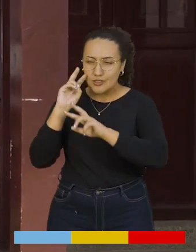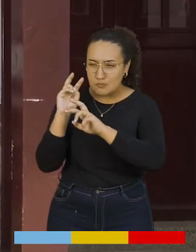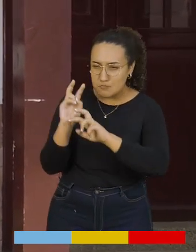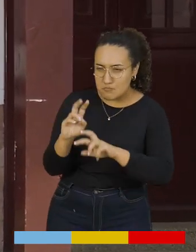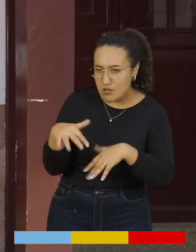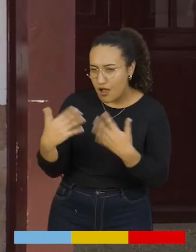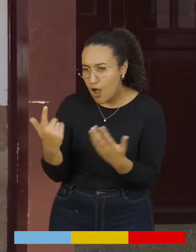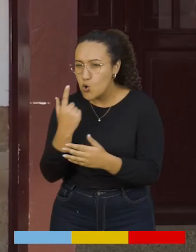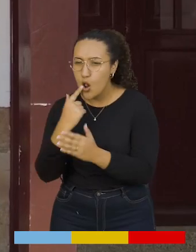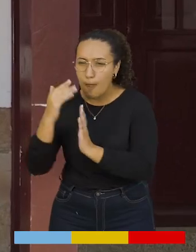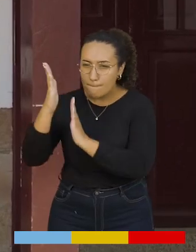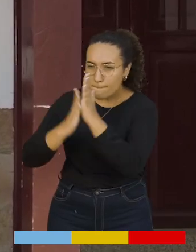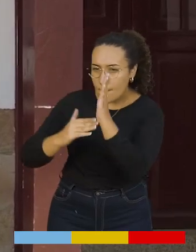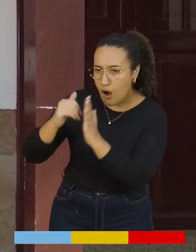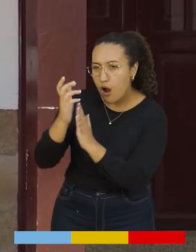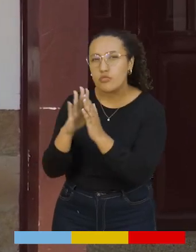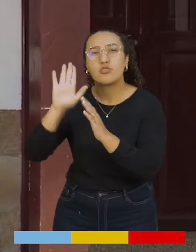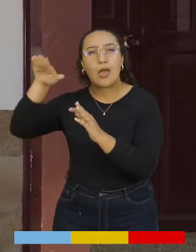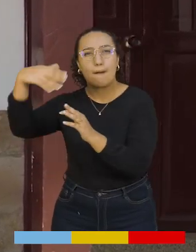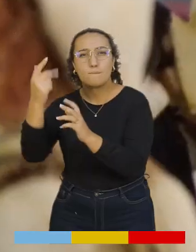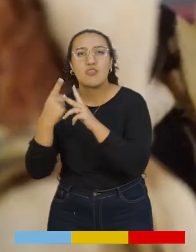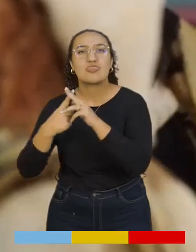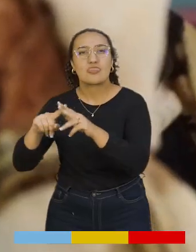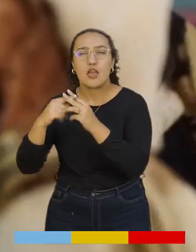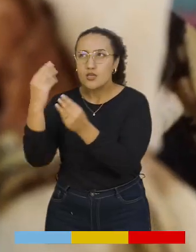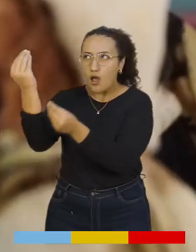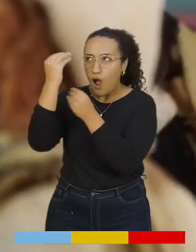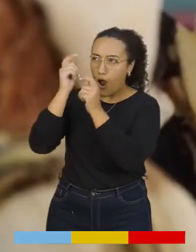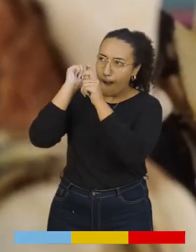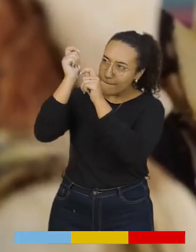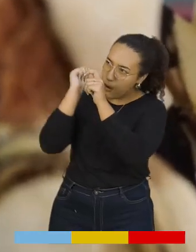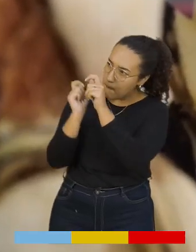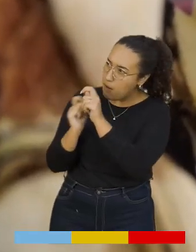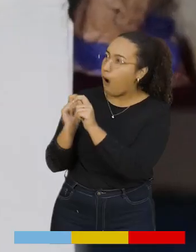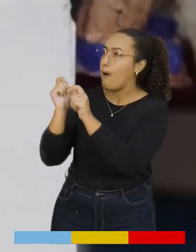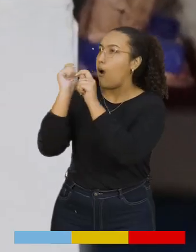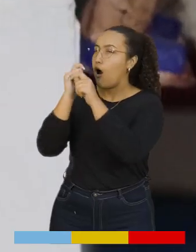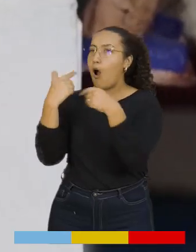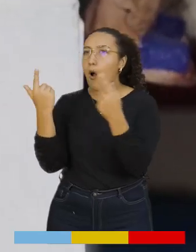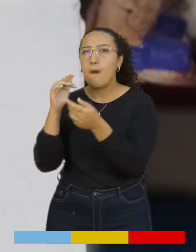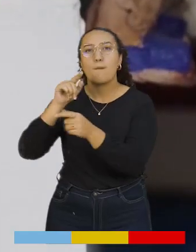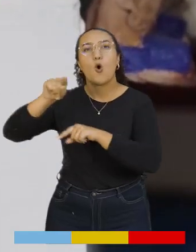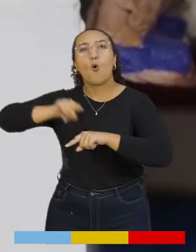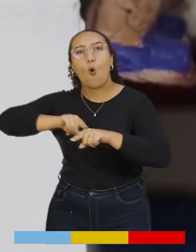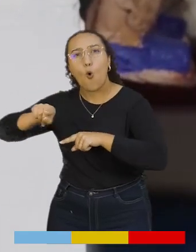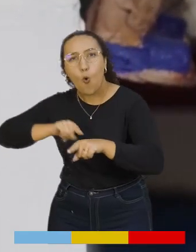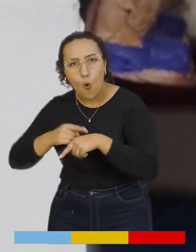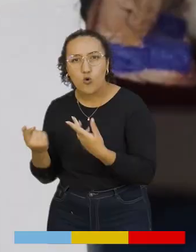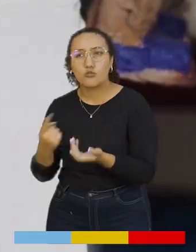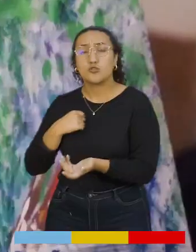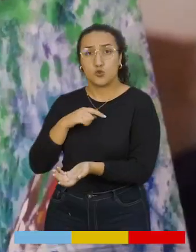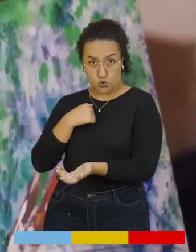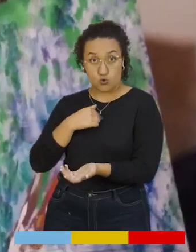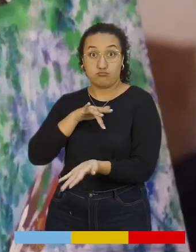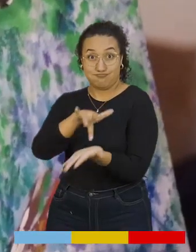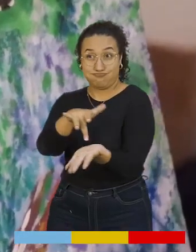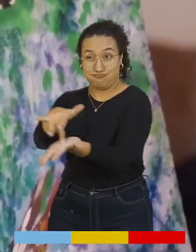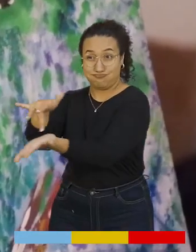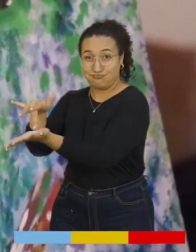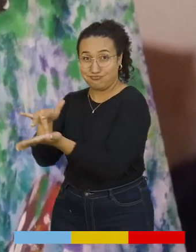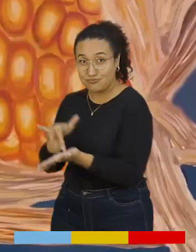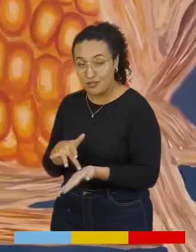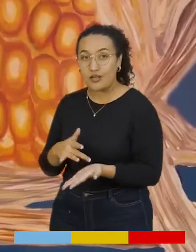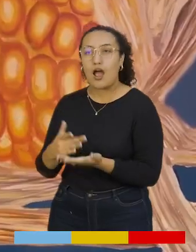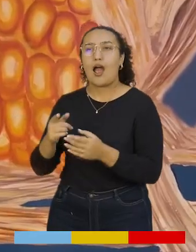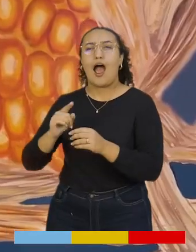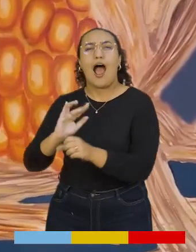parte de pintura, luego los talleres de escultura, a ver convocatorias de arte. Yo he participado en varias convocatorias de arte,